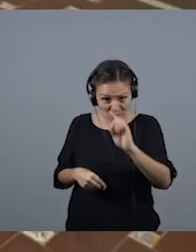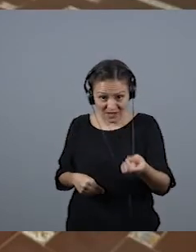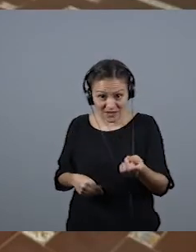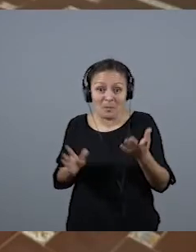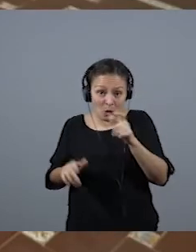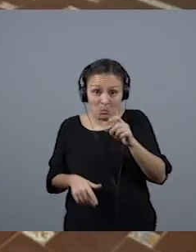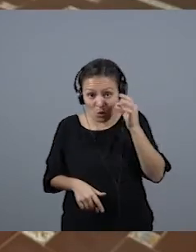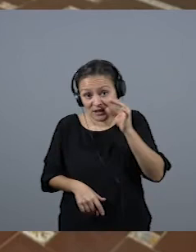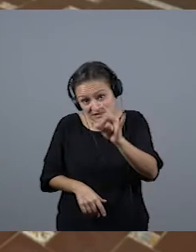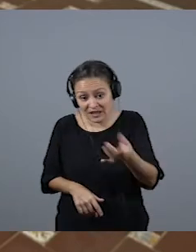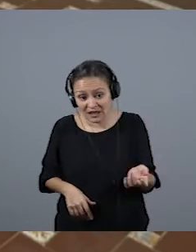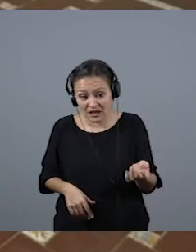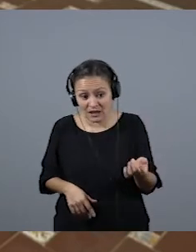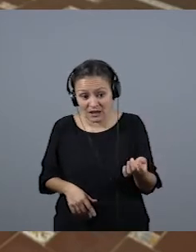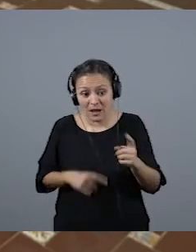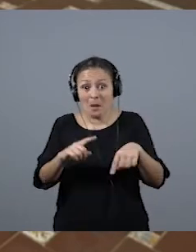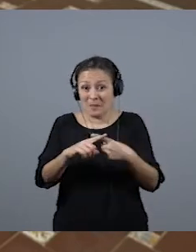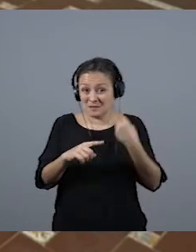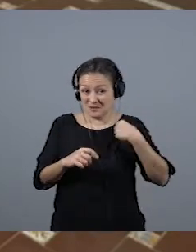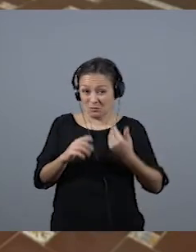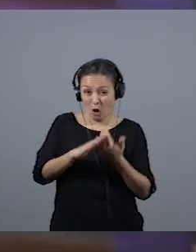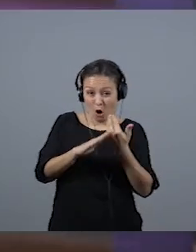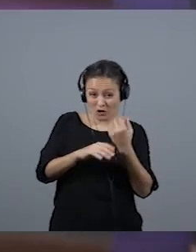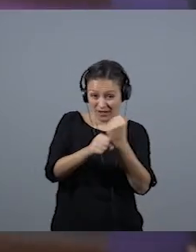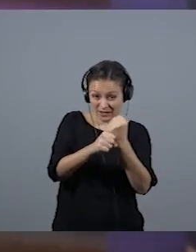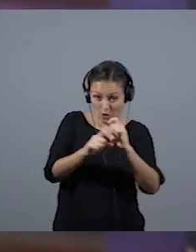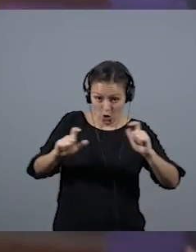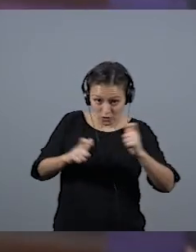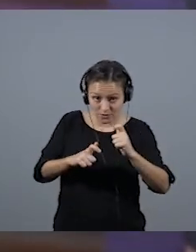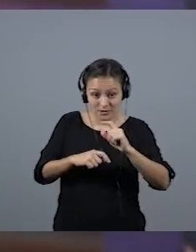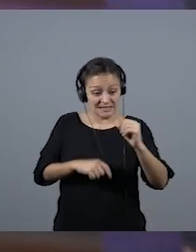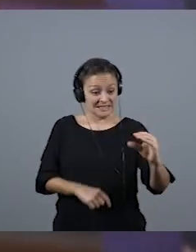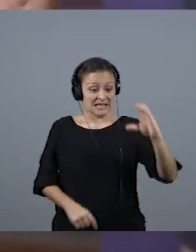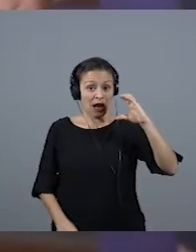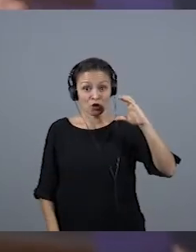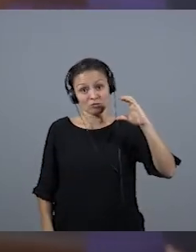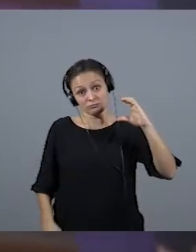luego además hay cuestiones. Y luego, a esas reducciones de jornada, salarios menores,